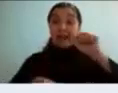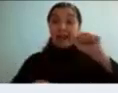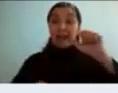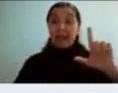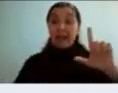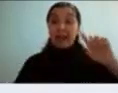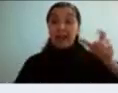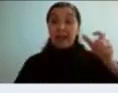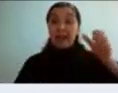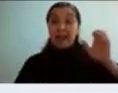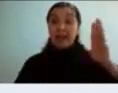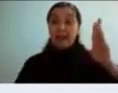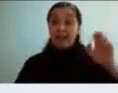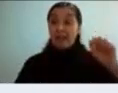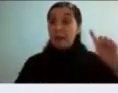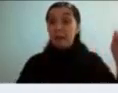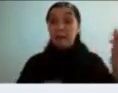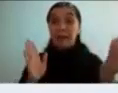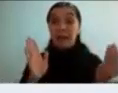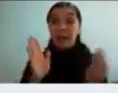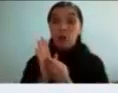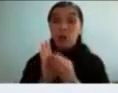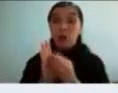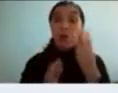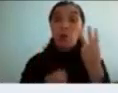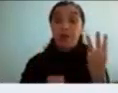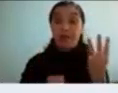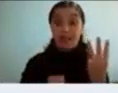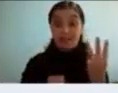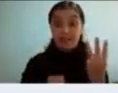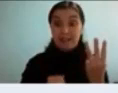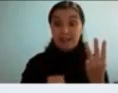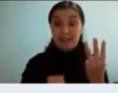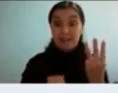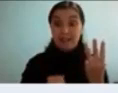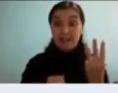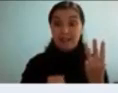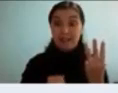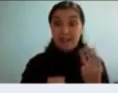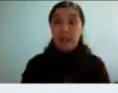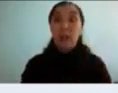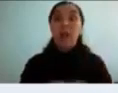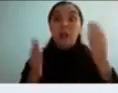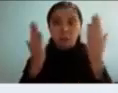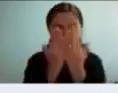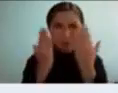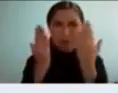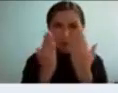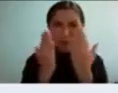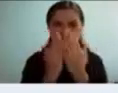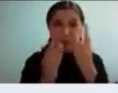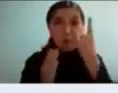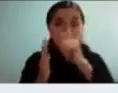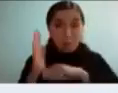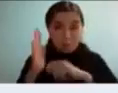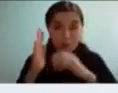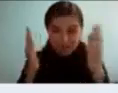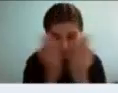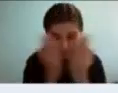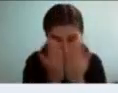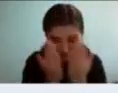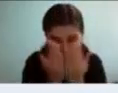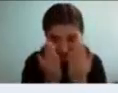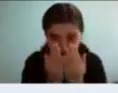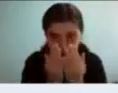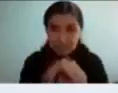fue un 3 después estudié un mes para la otra arrendé libros y dame la profesora para que me diera guías y en la